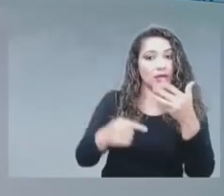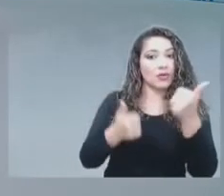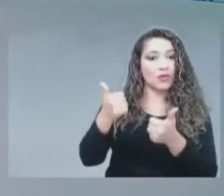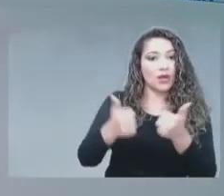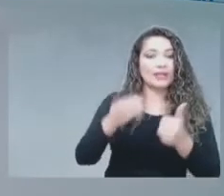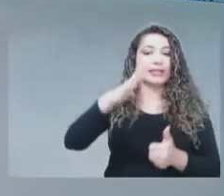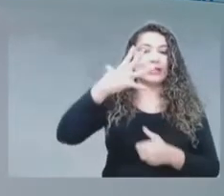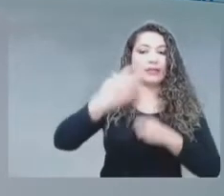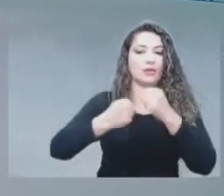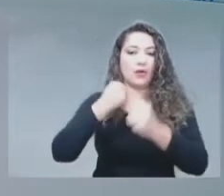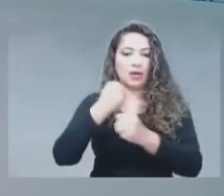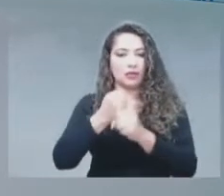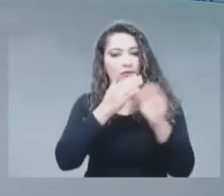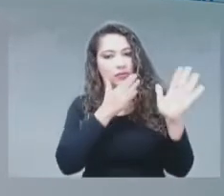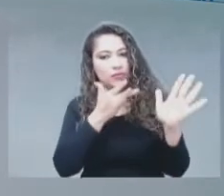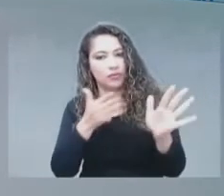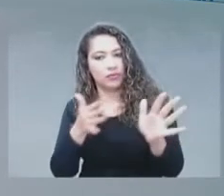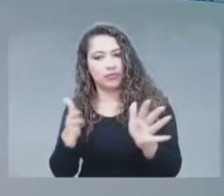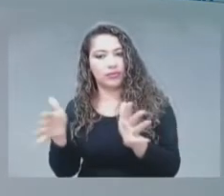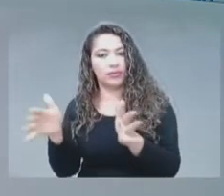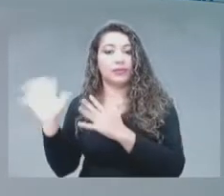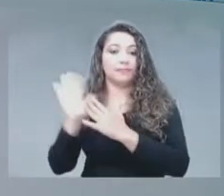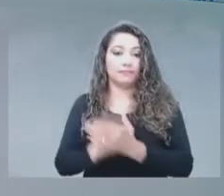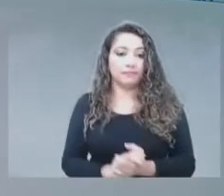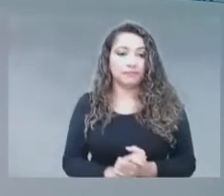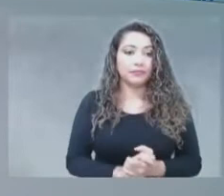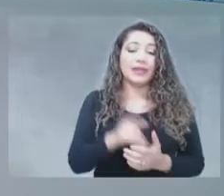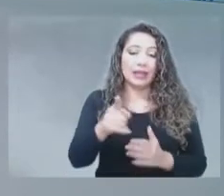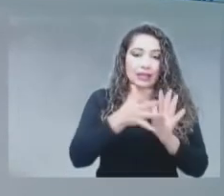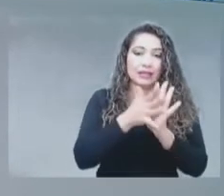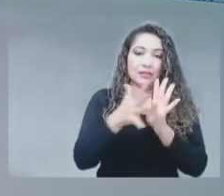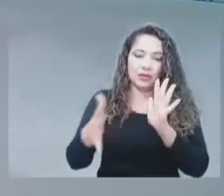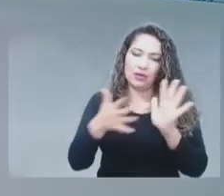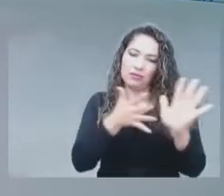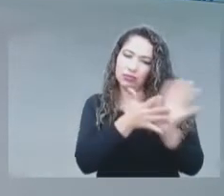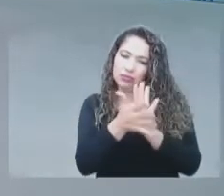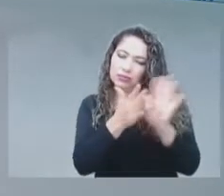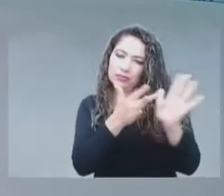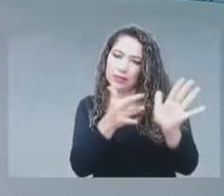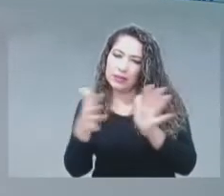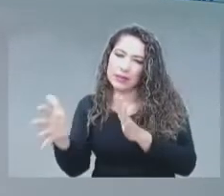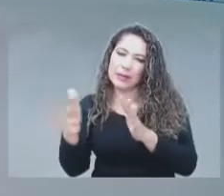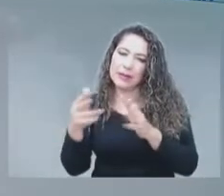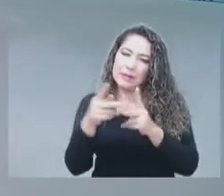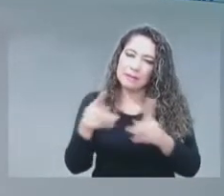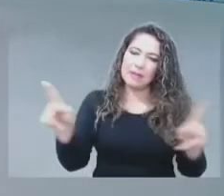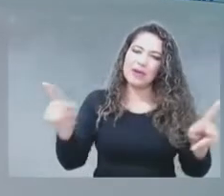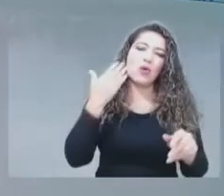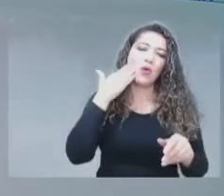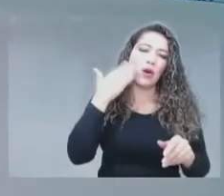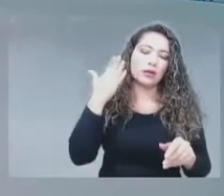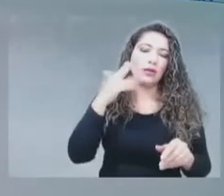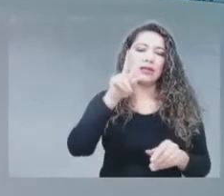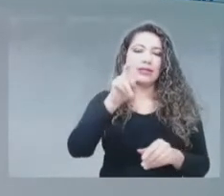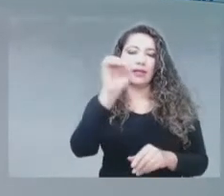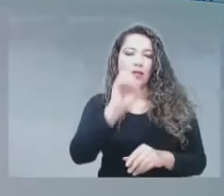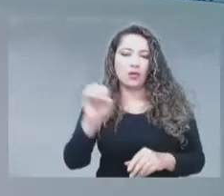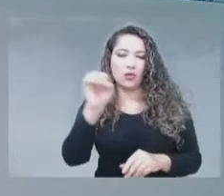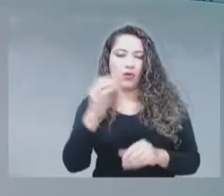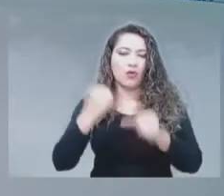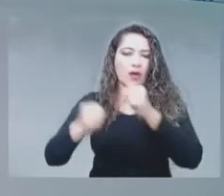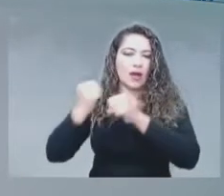Este modelo de gestión de espectro lo publicamos el 7 de octubre pasado para conocimientos de toda la industria.